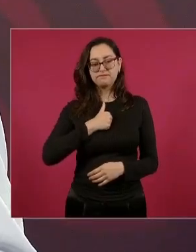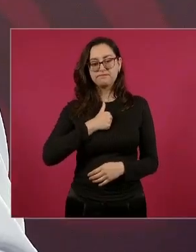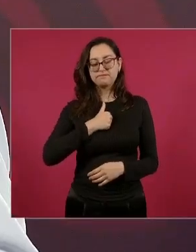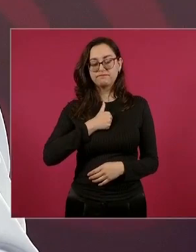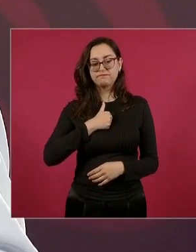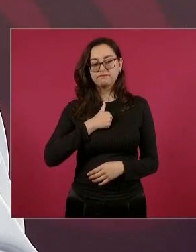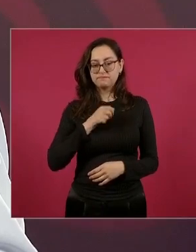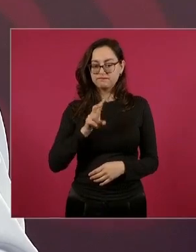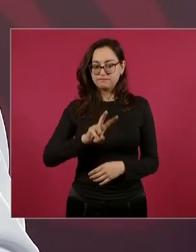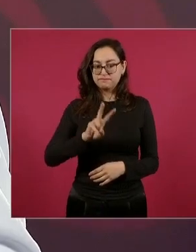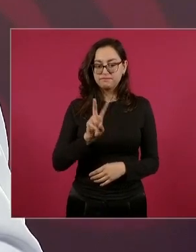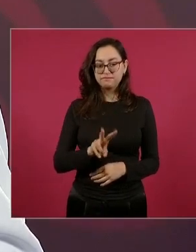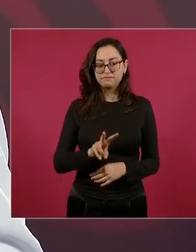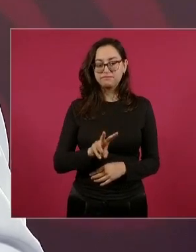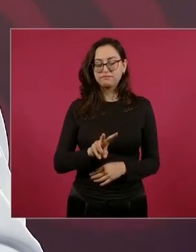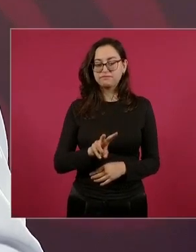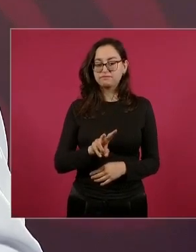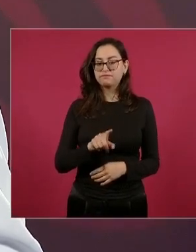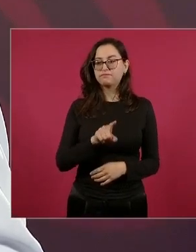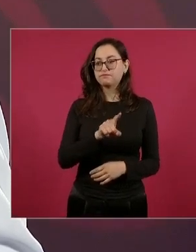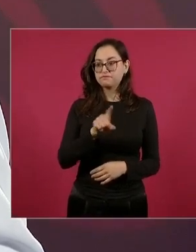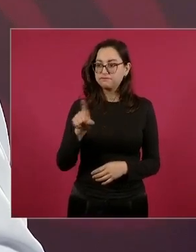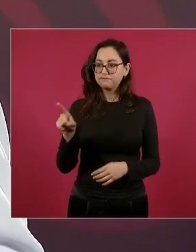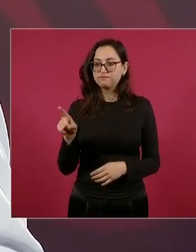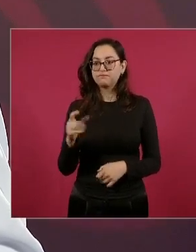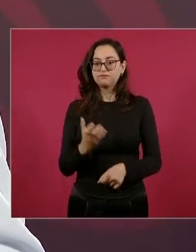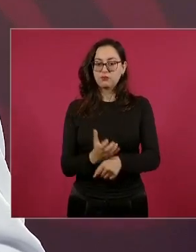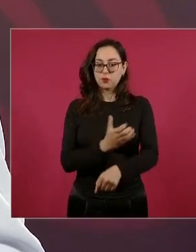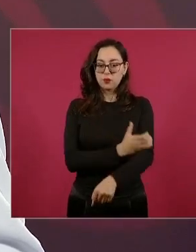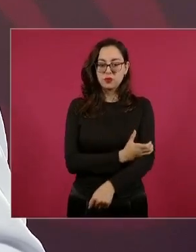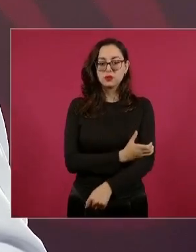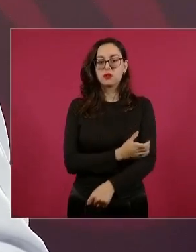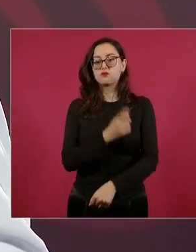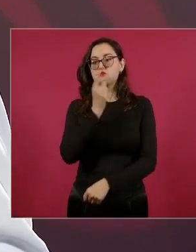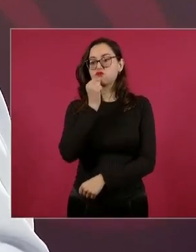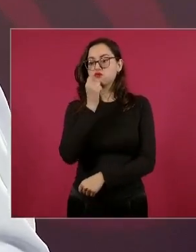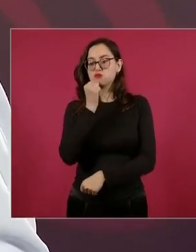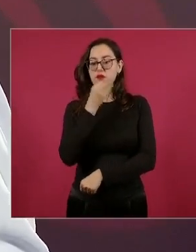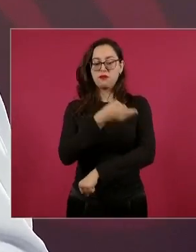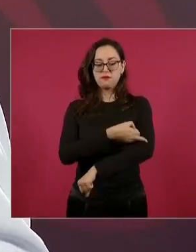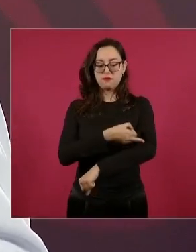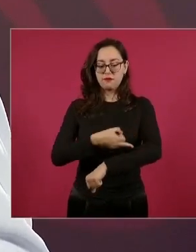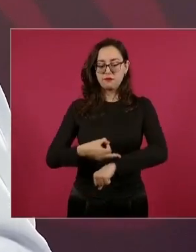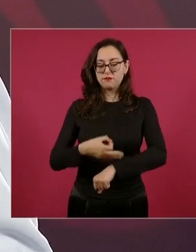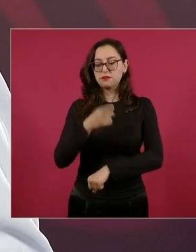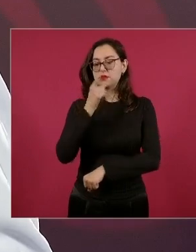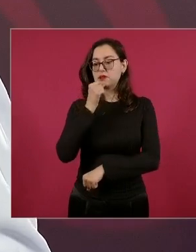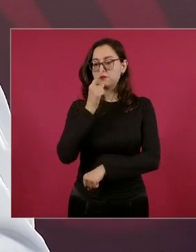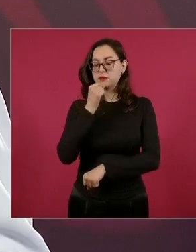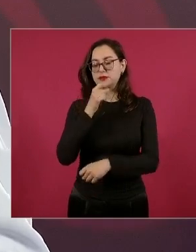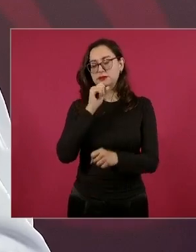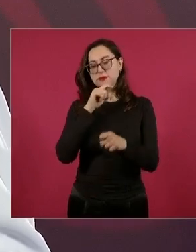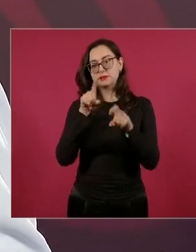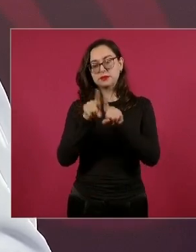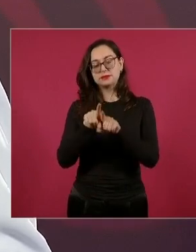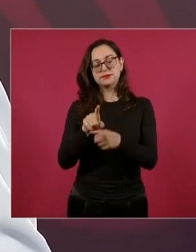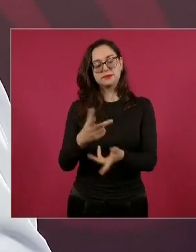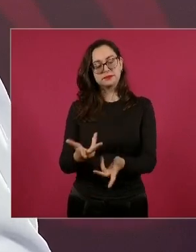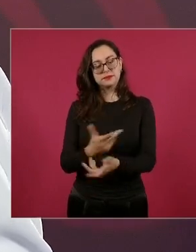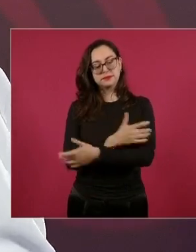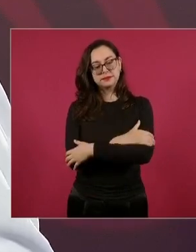abrazo de solidaridad a los compañeros y a la familia también de Milton. Entonces,